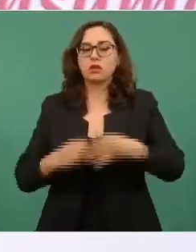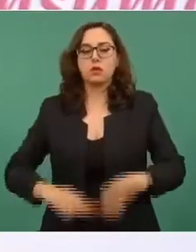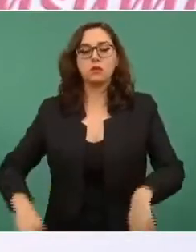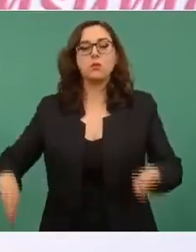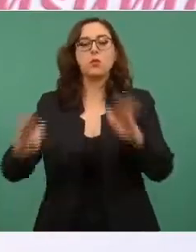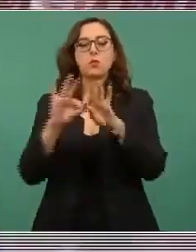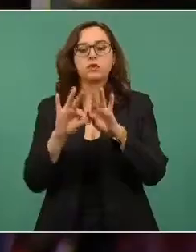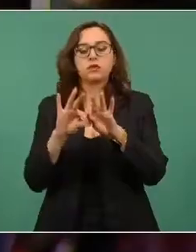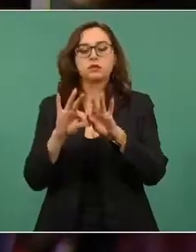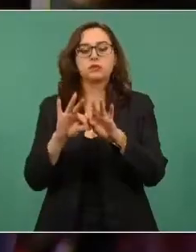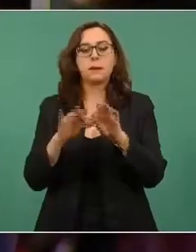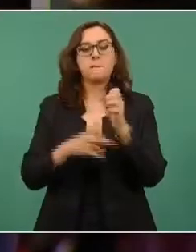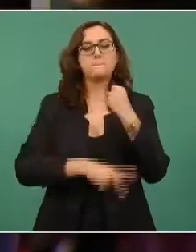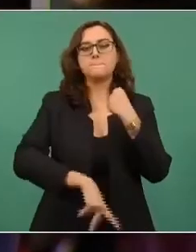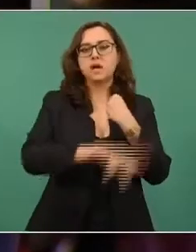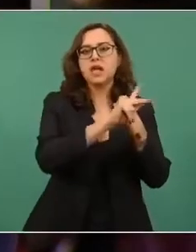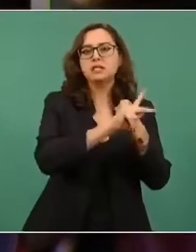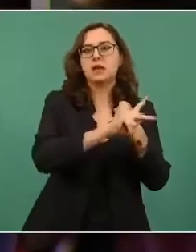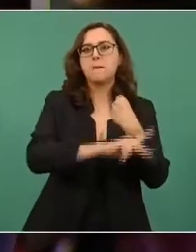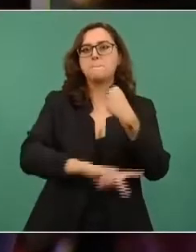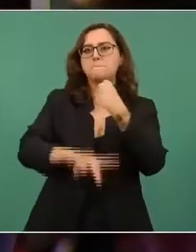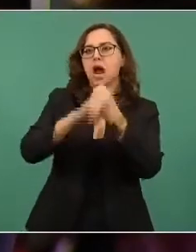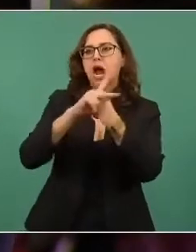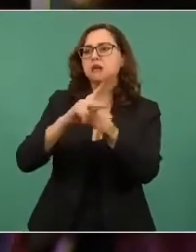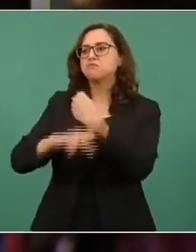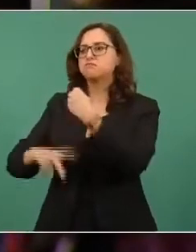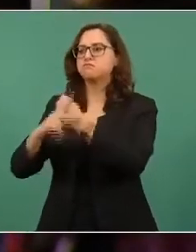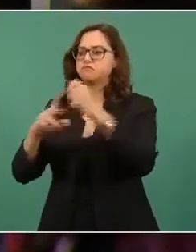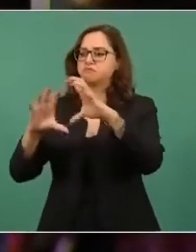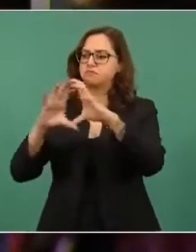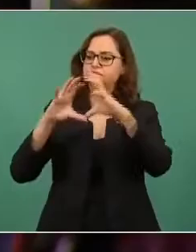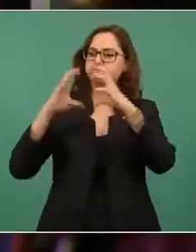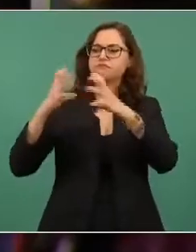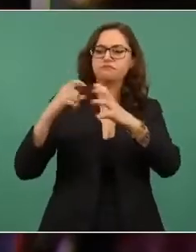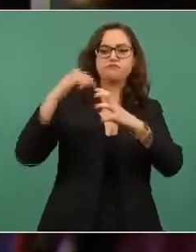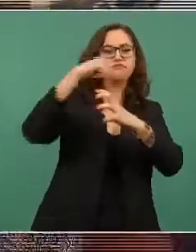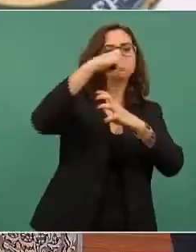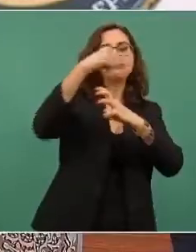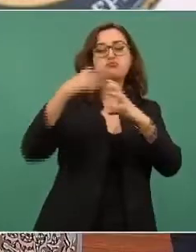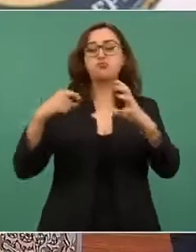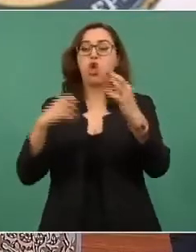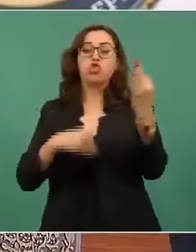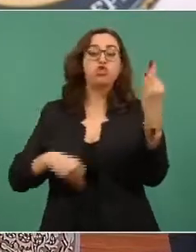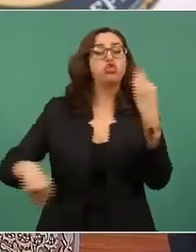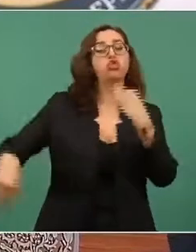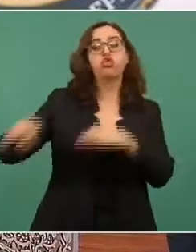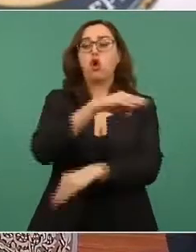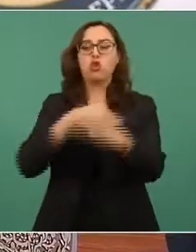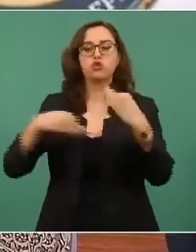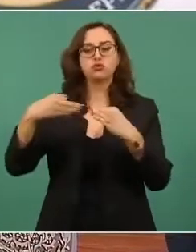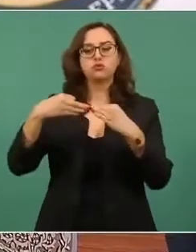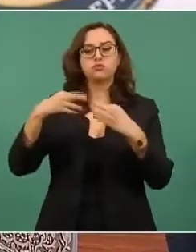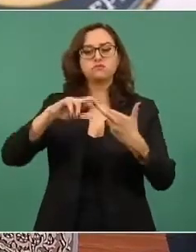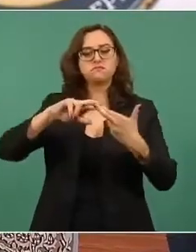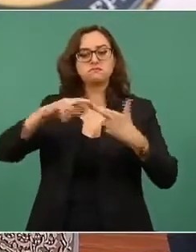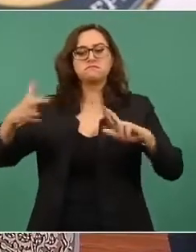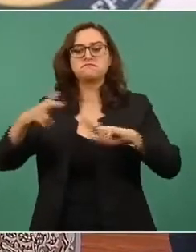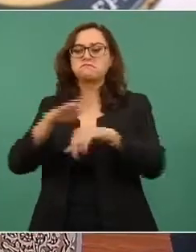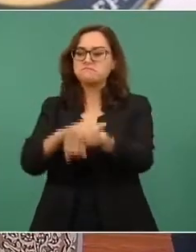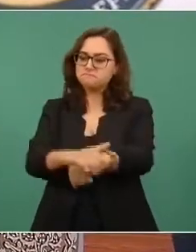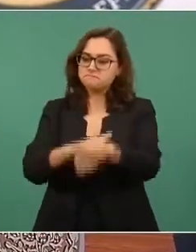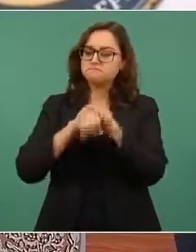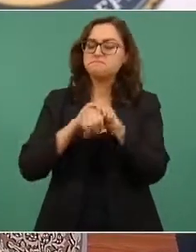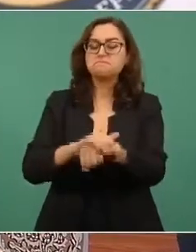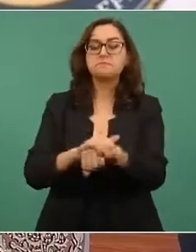con todas las naciones del mundo. es obvio que